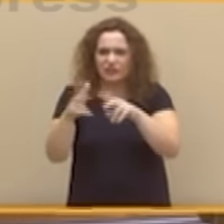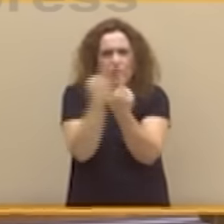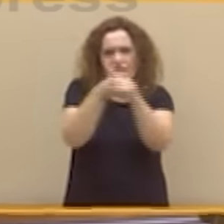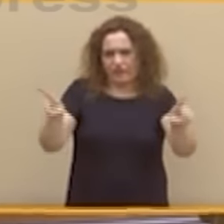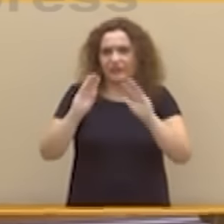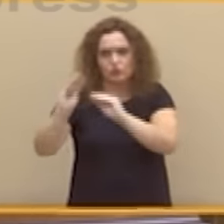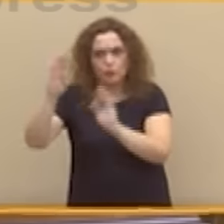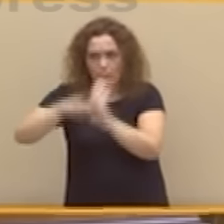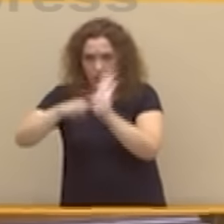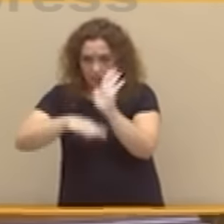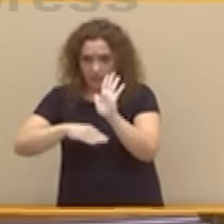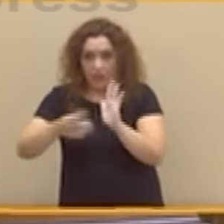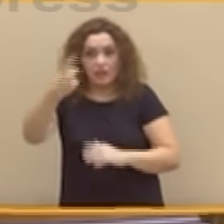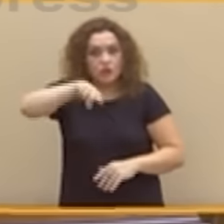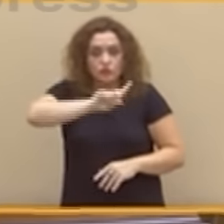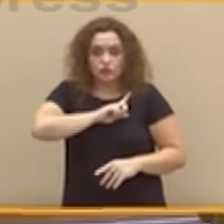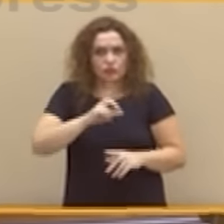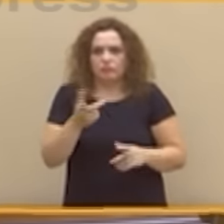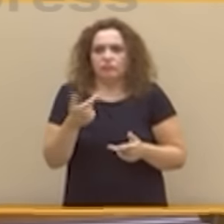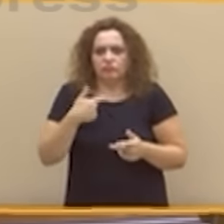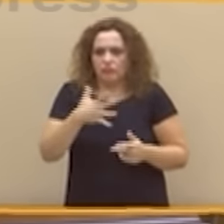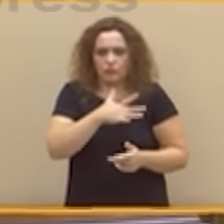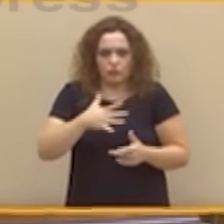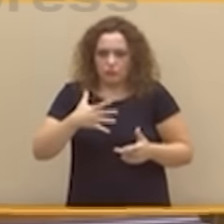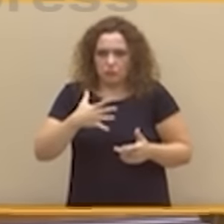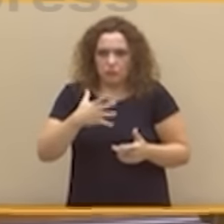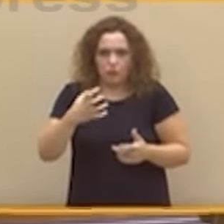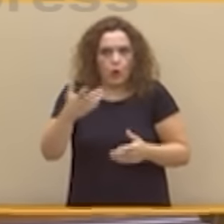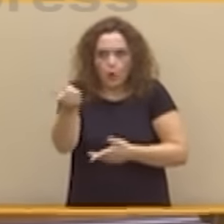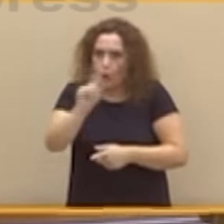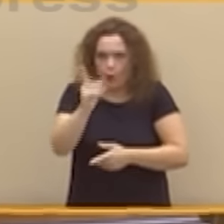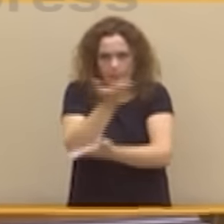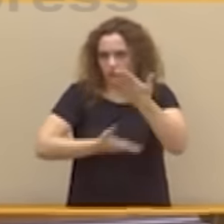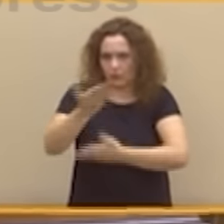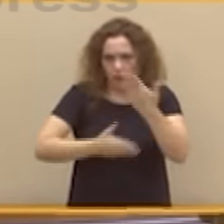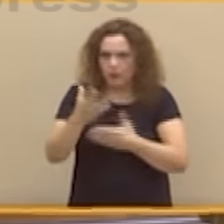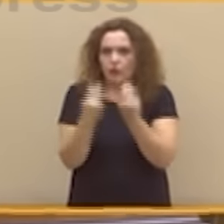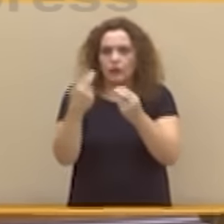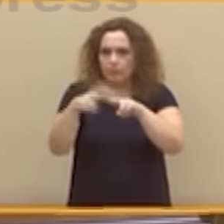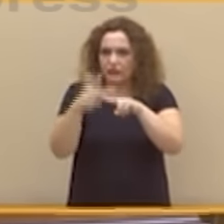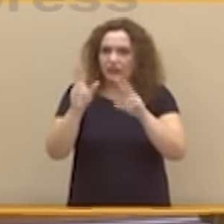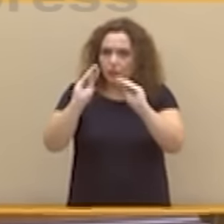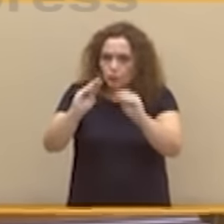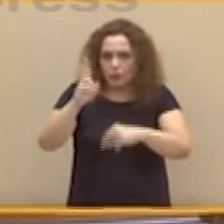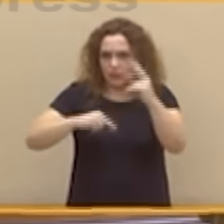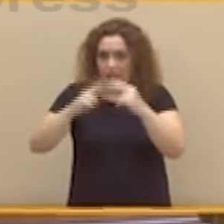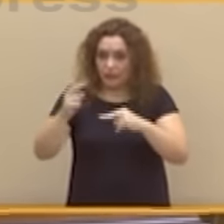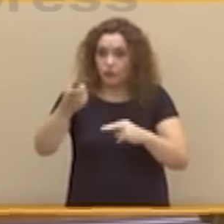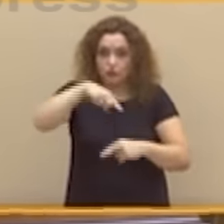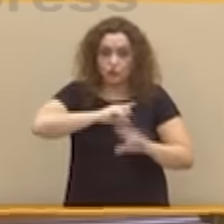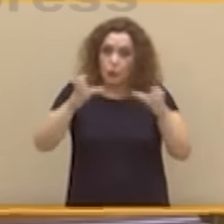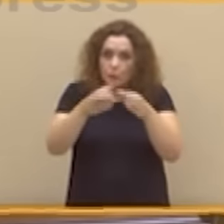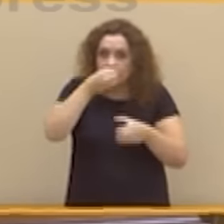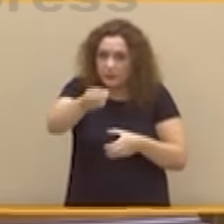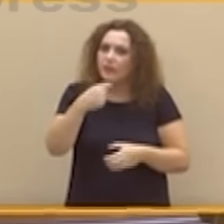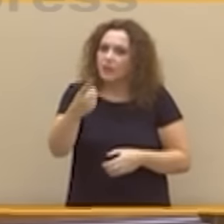no estamos dispuestos a colaborar con las políticas que usted ha practicado. Los socialistas decimos sí a otra forma de hacer política, a otra forma de